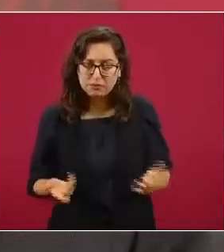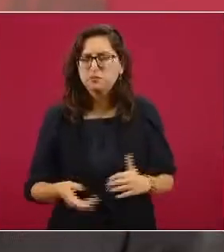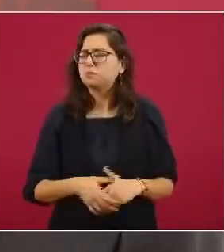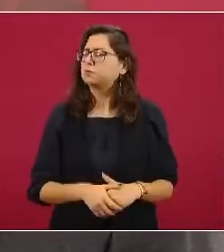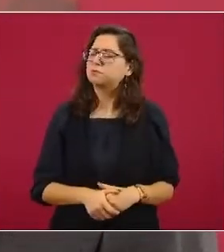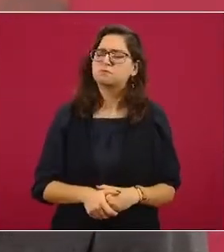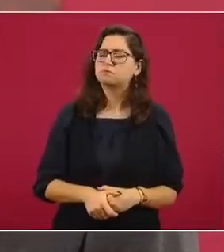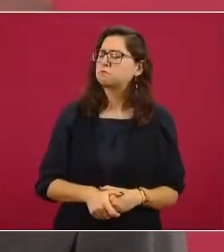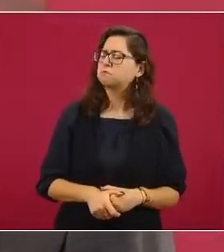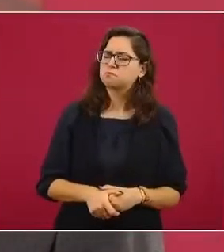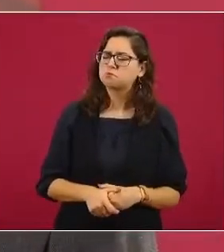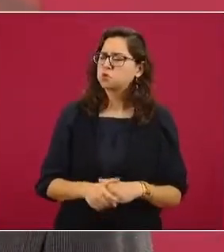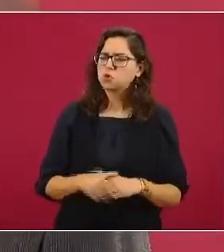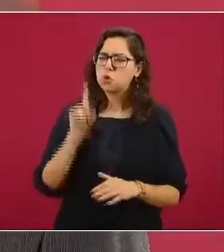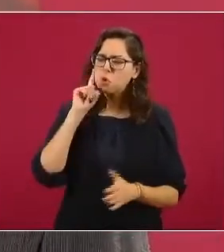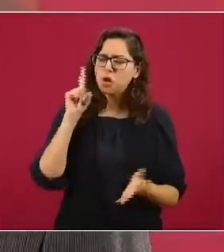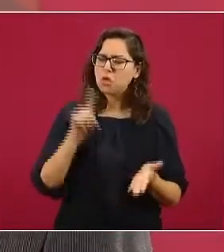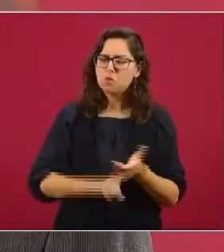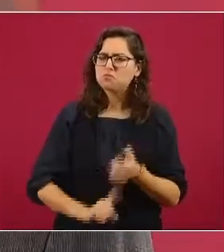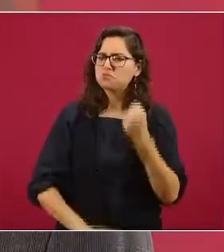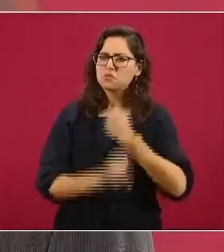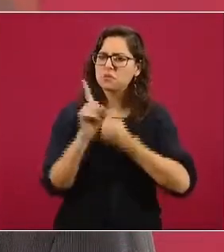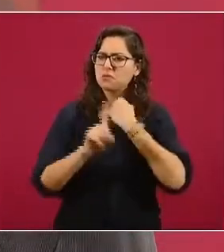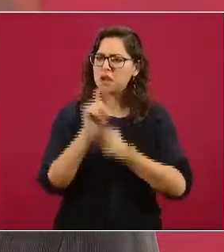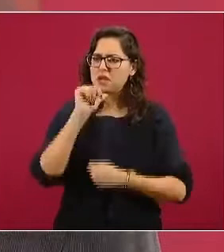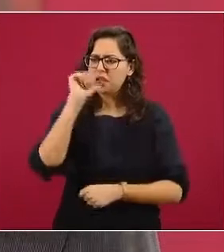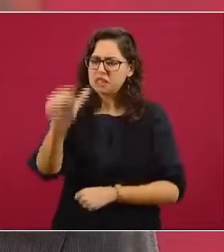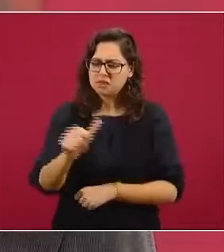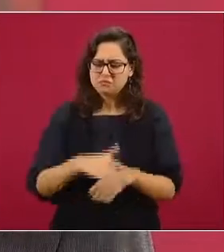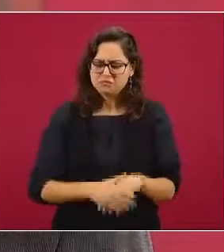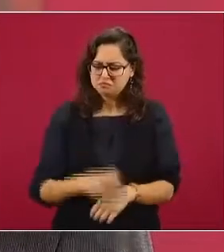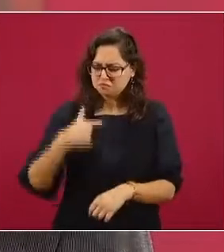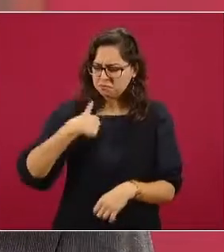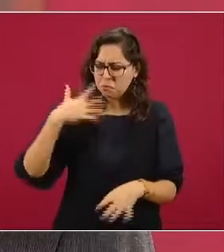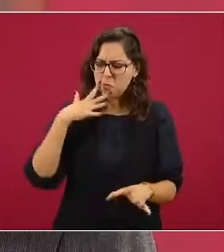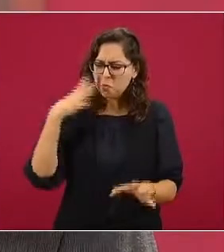que actuar con responsabilidad, con respeto.